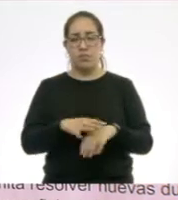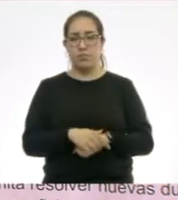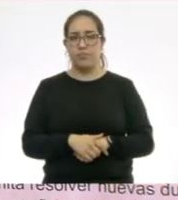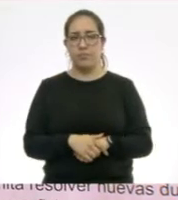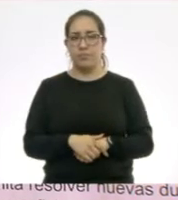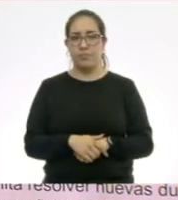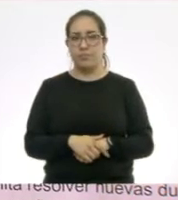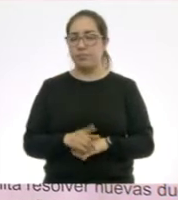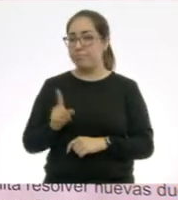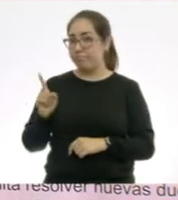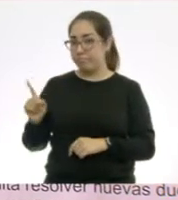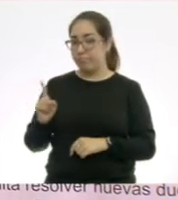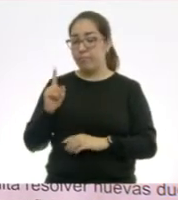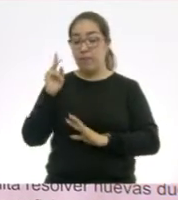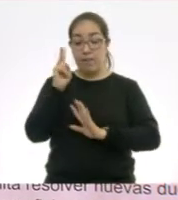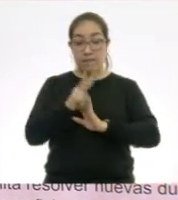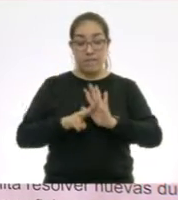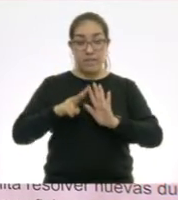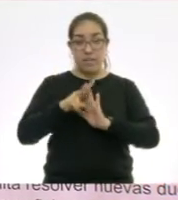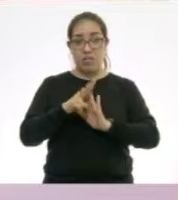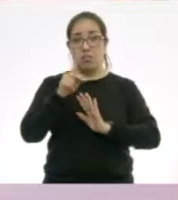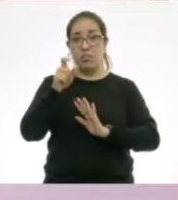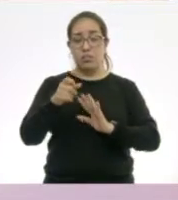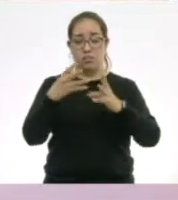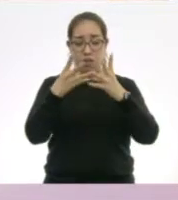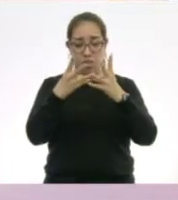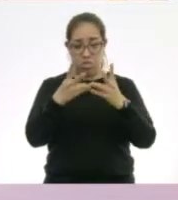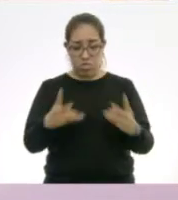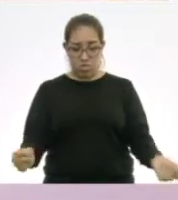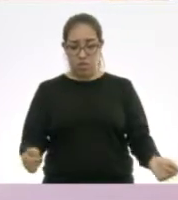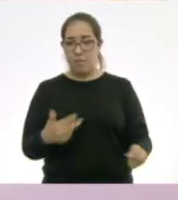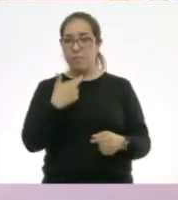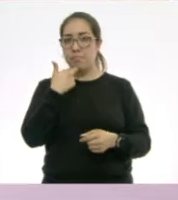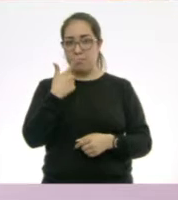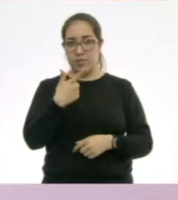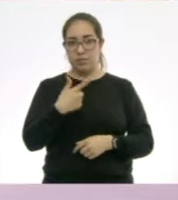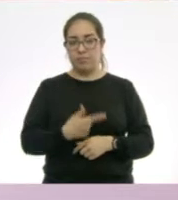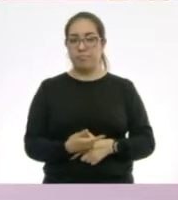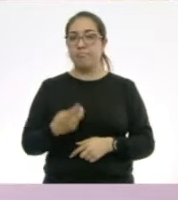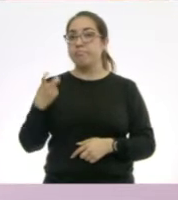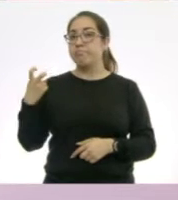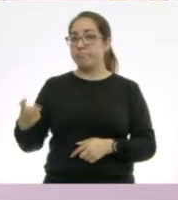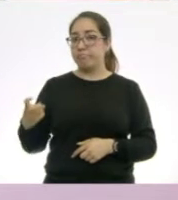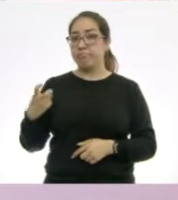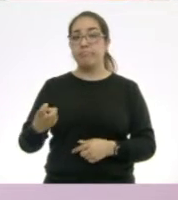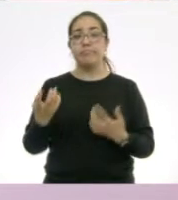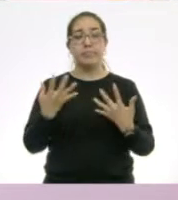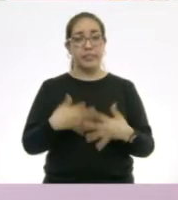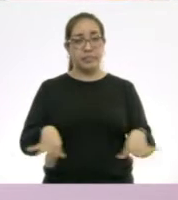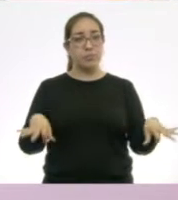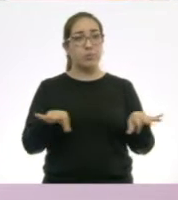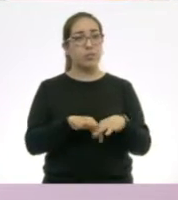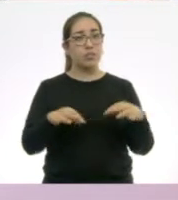Hacer que el virus sea menos en vez de más. Esto tiene que ver mucho con esta pregunta.